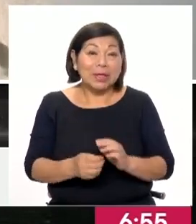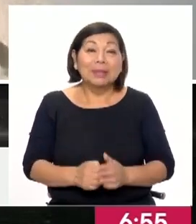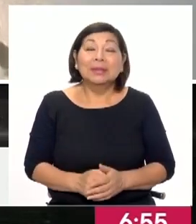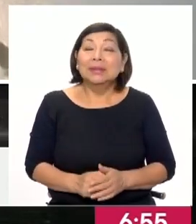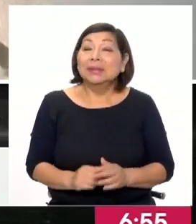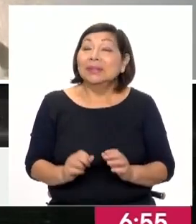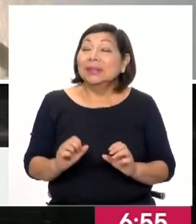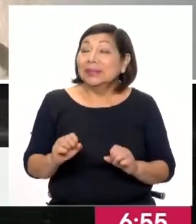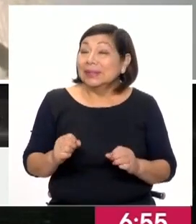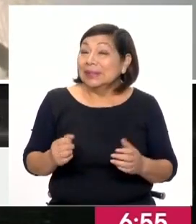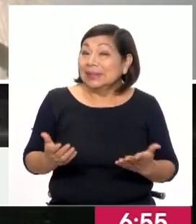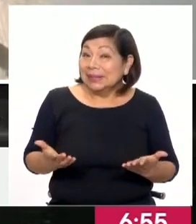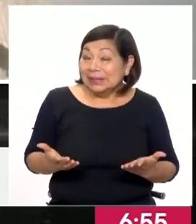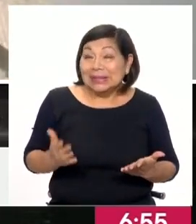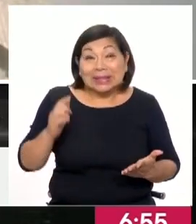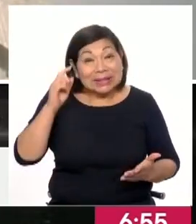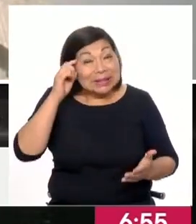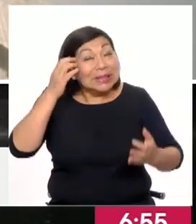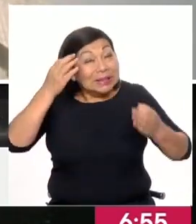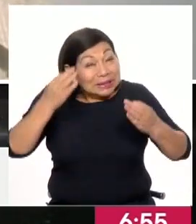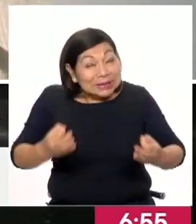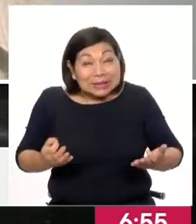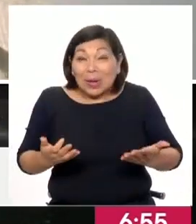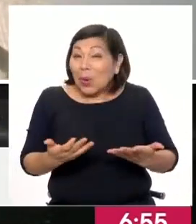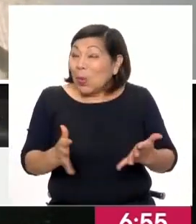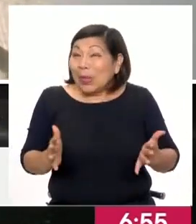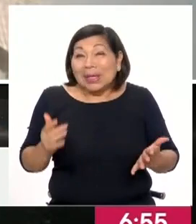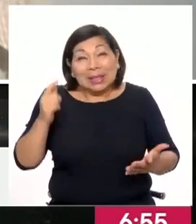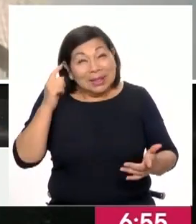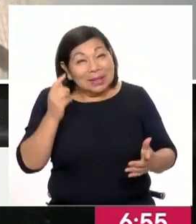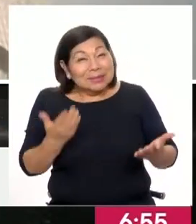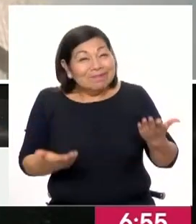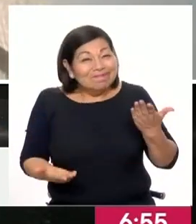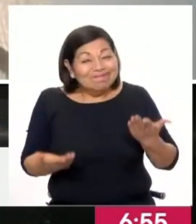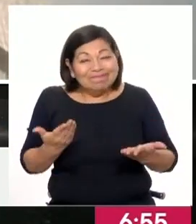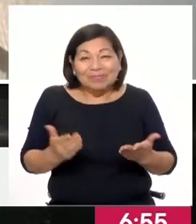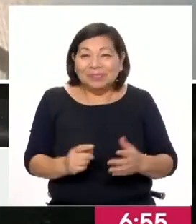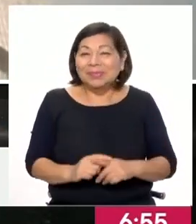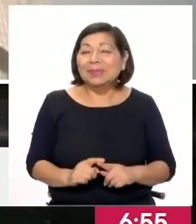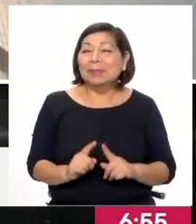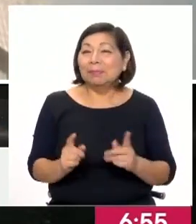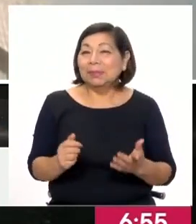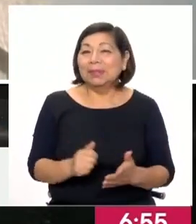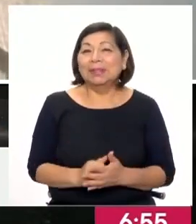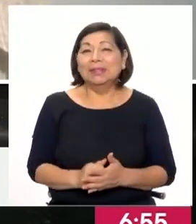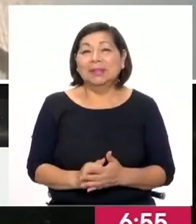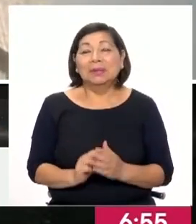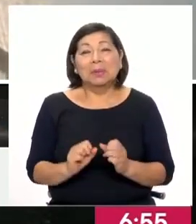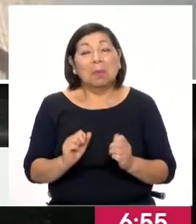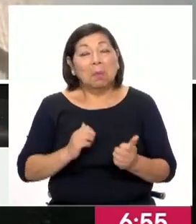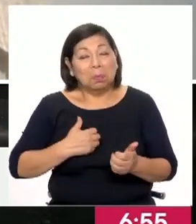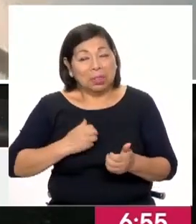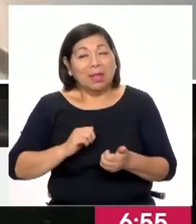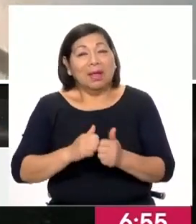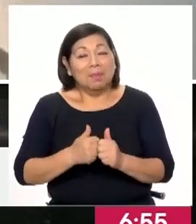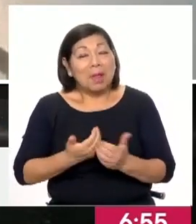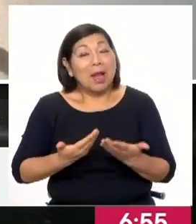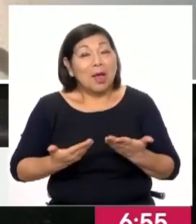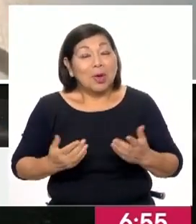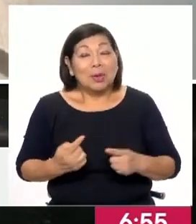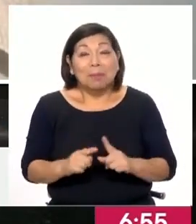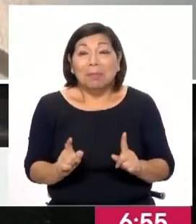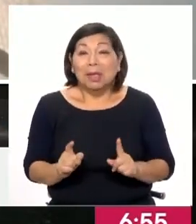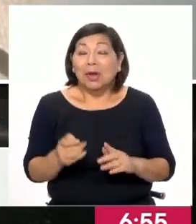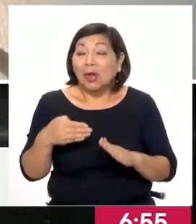Bueno, sí, o sea, la incertidumbre existe, siempre hay factores inesperados que pueden cambiar las cosas, pero digamos,